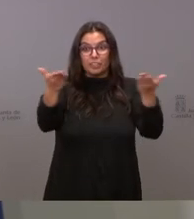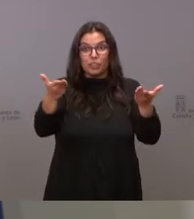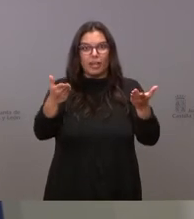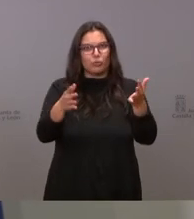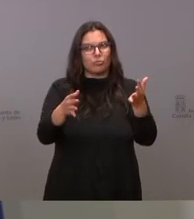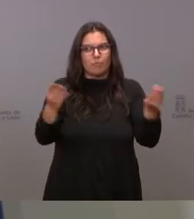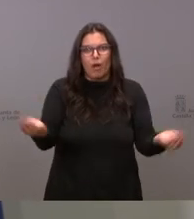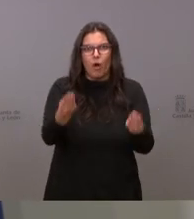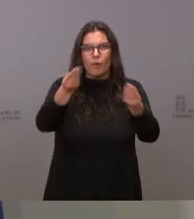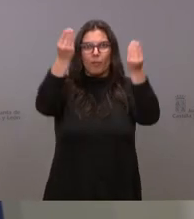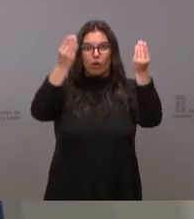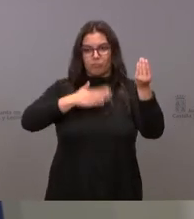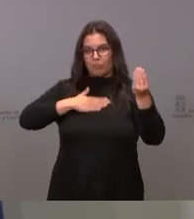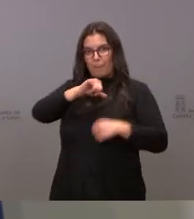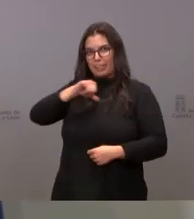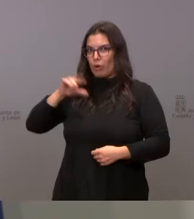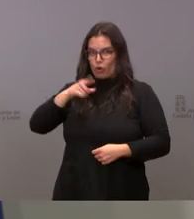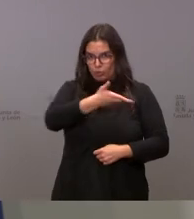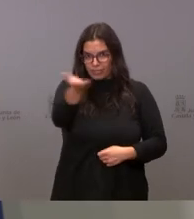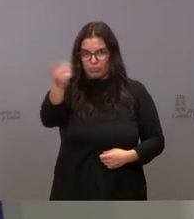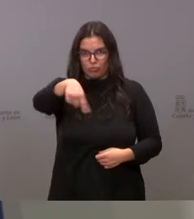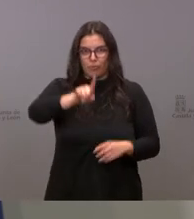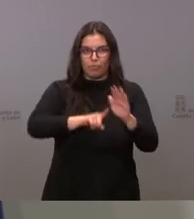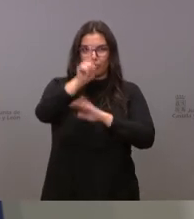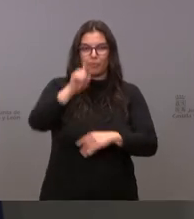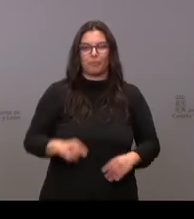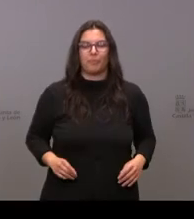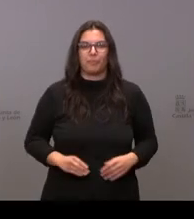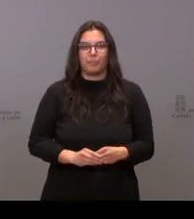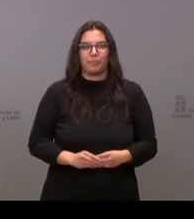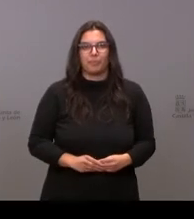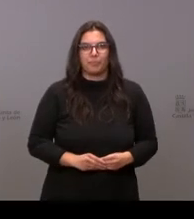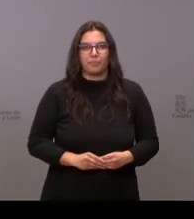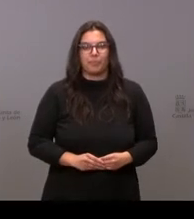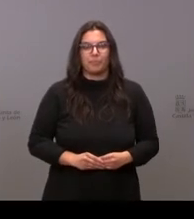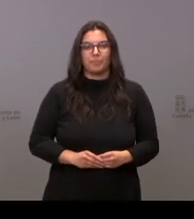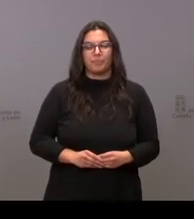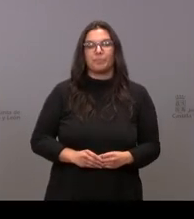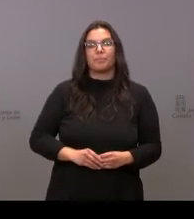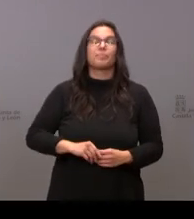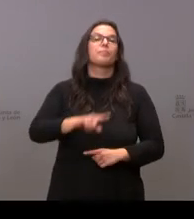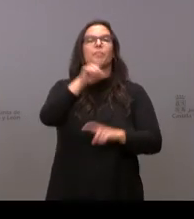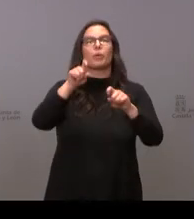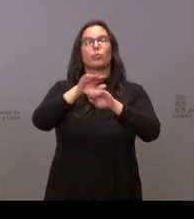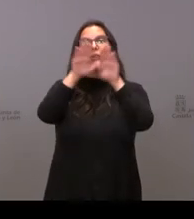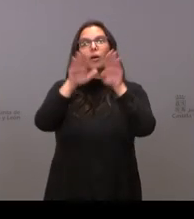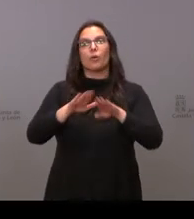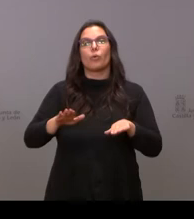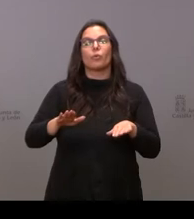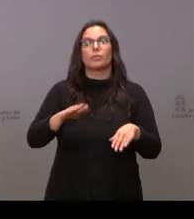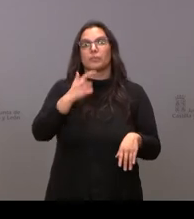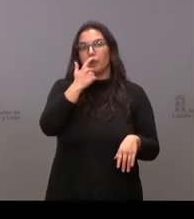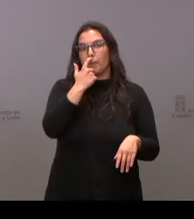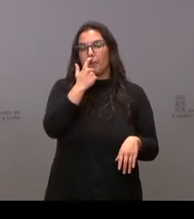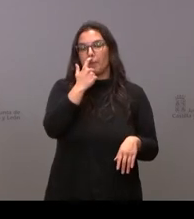posible, no la nuestra, sino la de nuestros ciudadanos. Vamos a cerrar el turno de intervenciones de los compañeros que nos